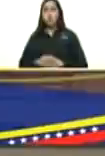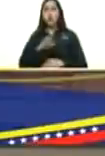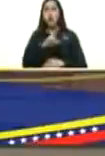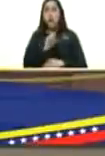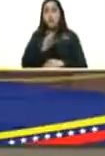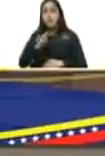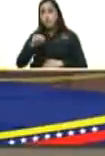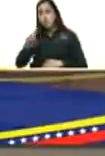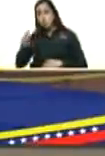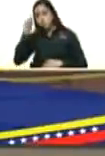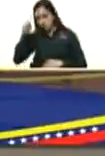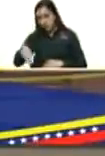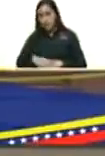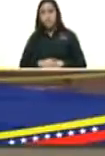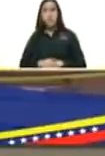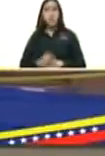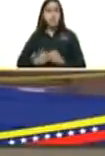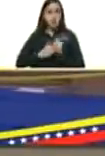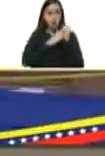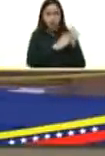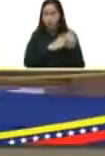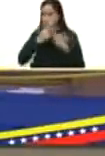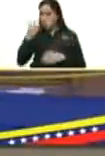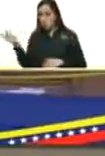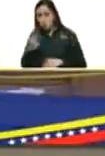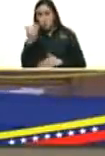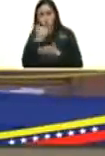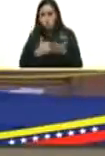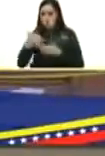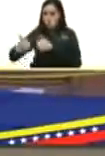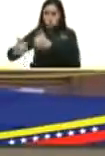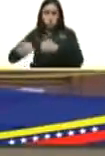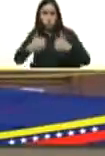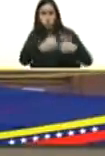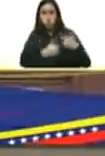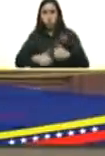han salido a inscribir candidaturas